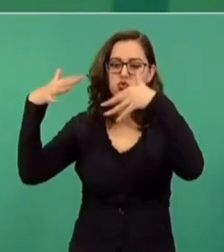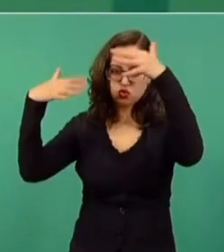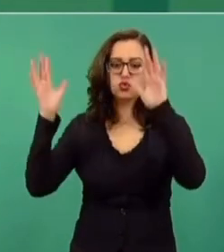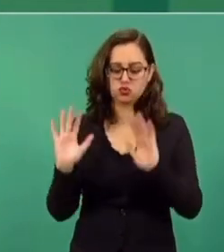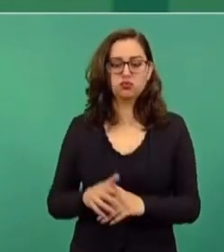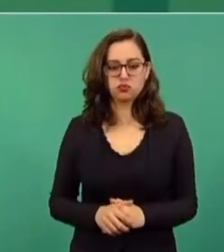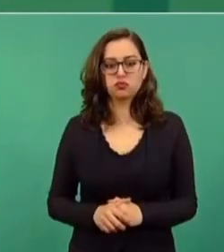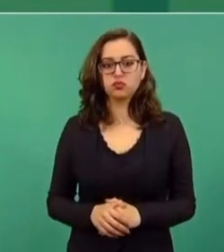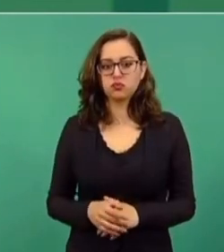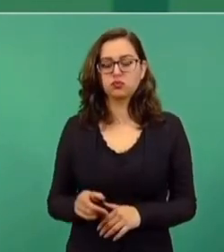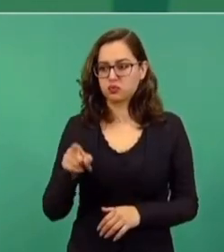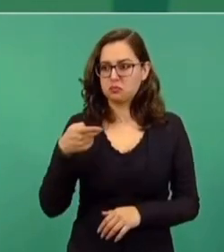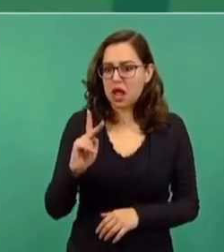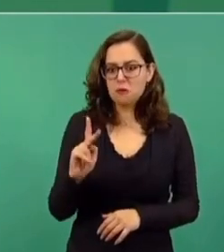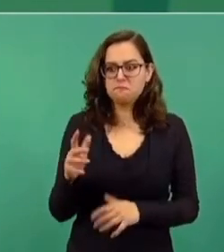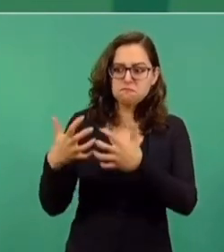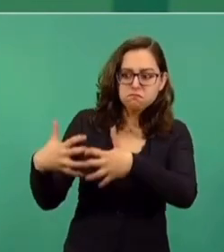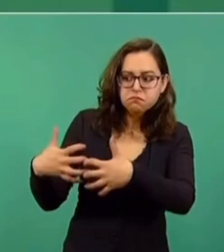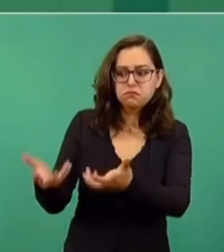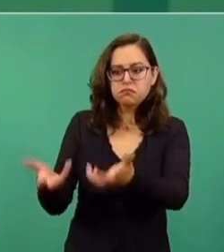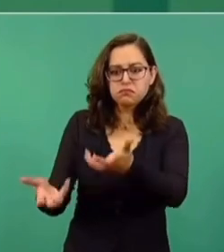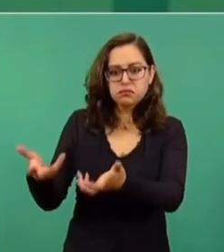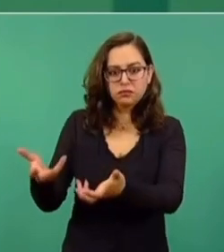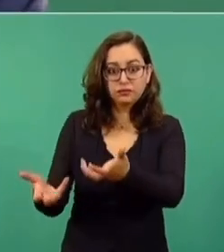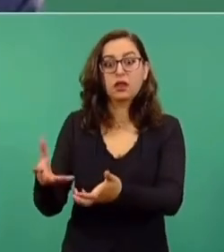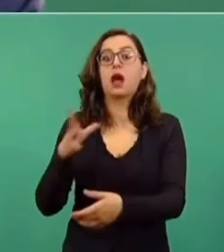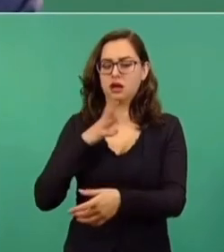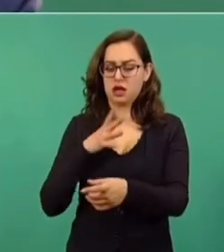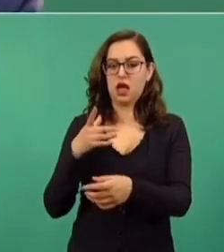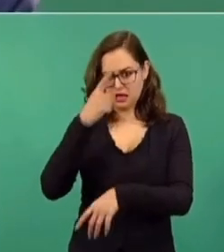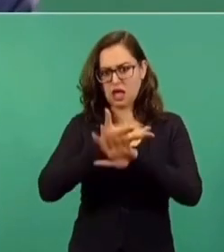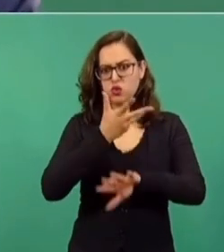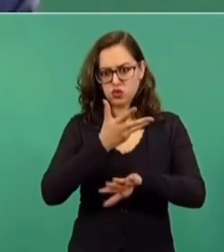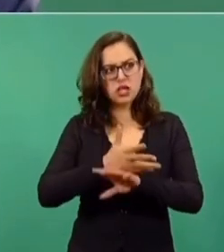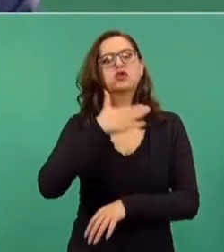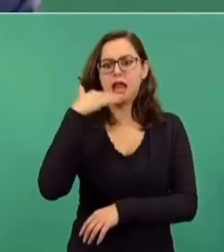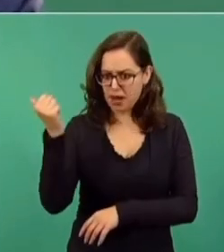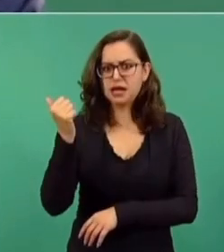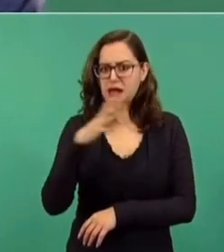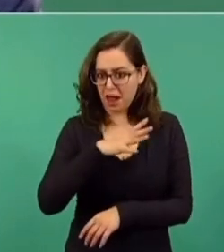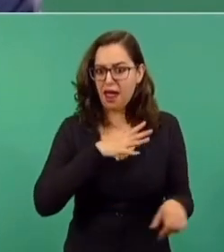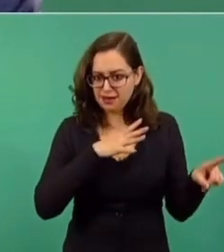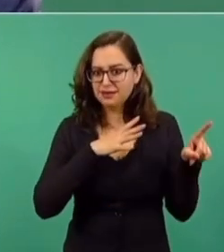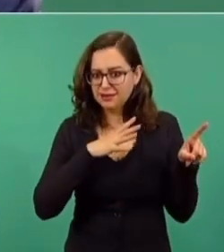aun cuando hay plantas de carbón, con control de contaminación en Estados Unidos, en Alemania,